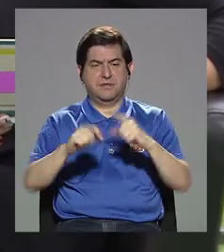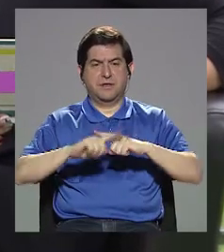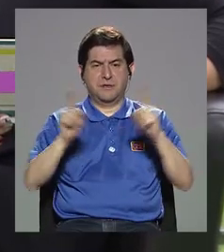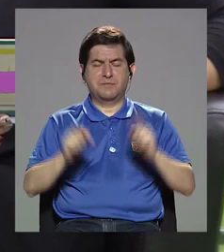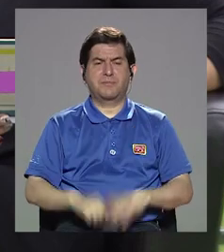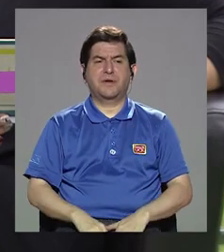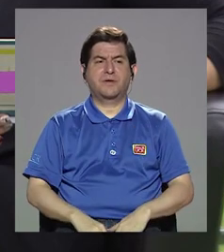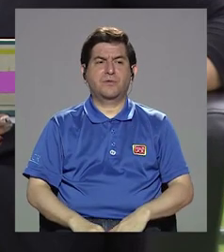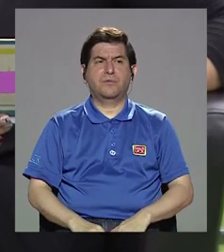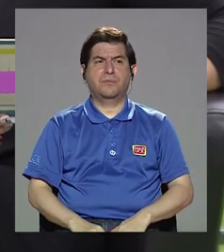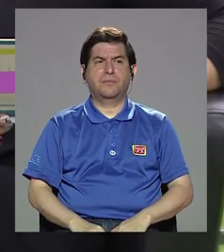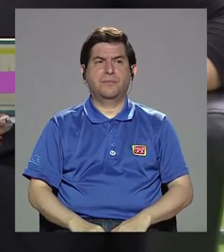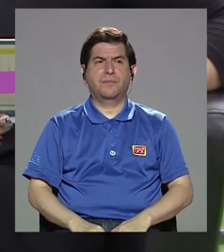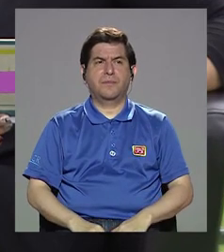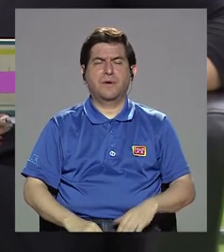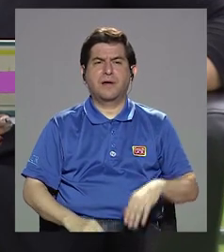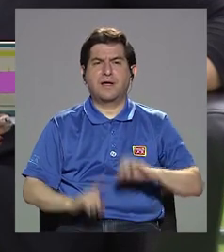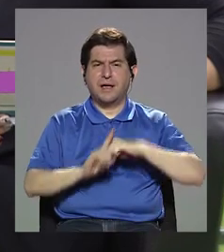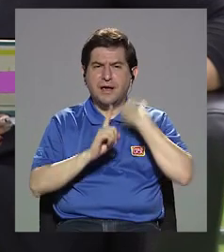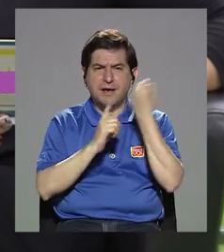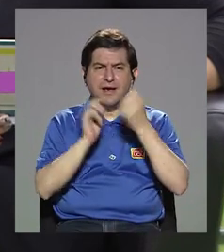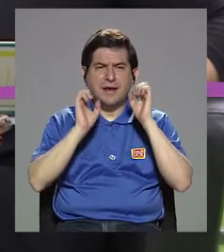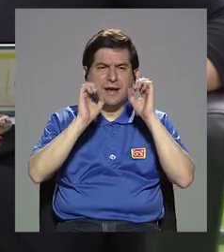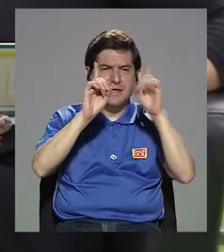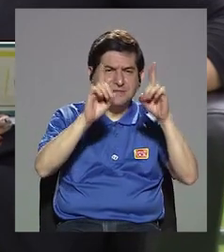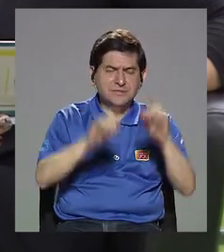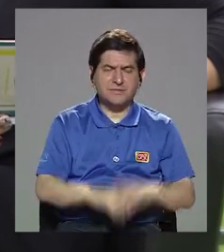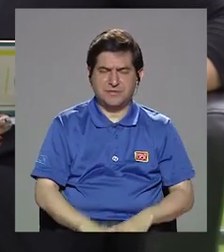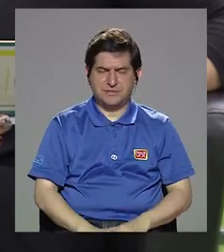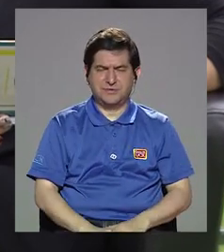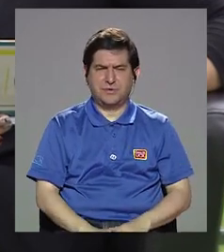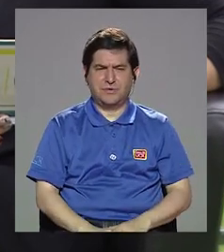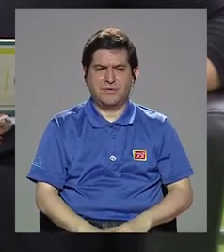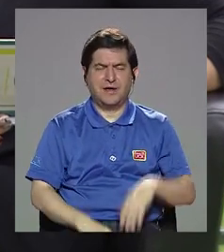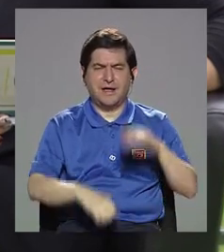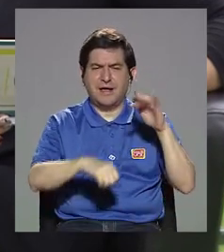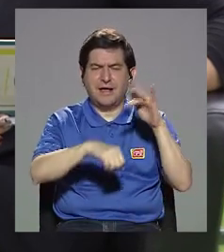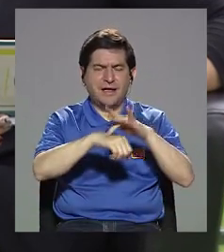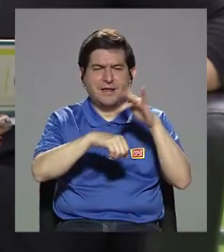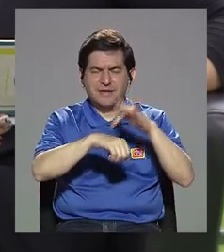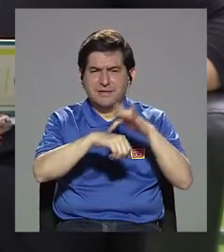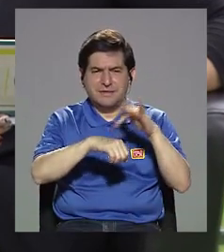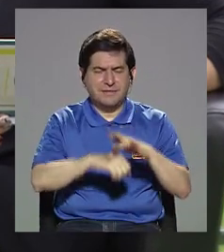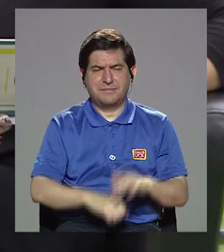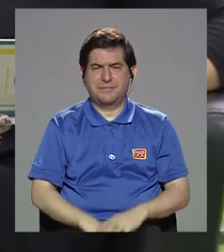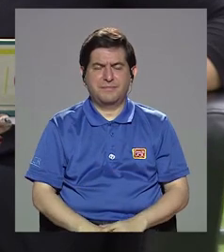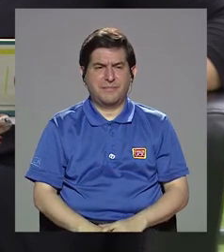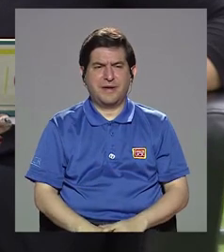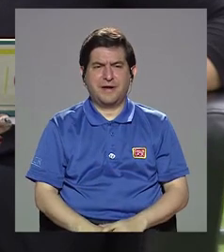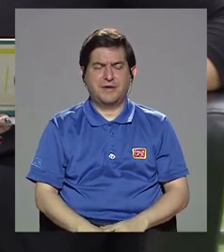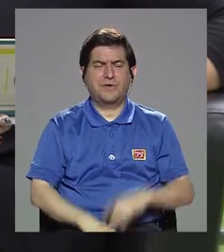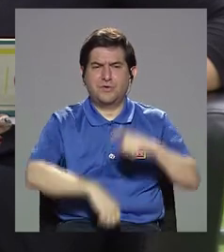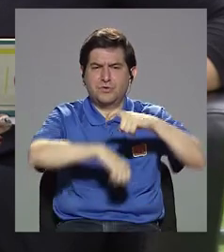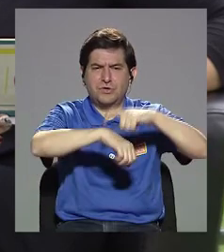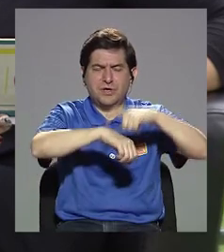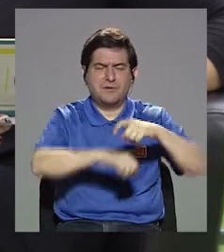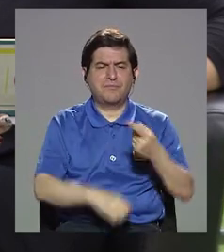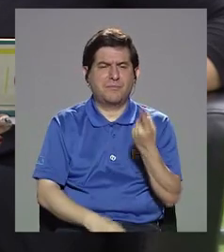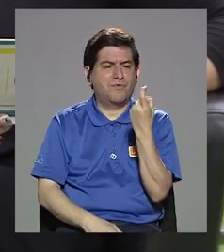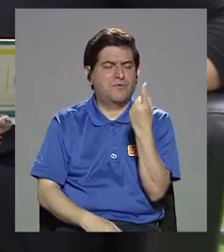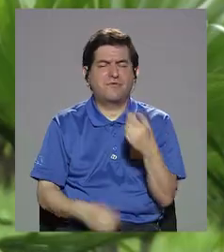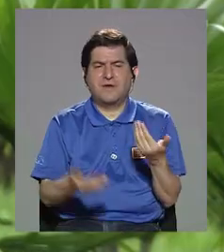educacional, sin embargo, a corto plazo hace mucha falta actualización.